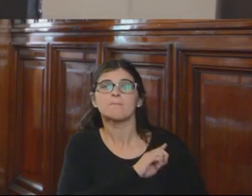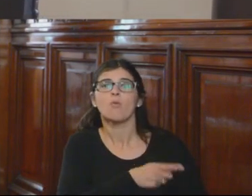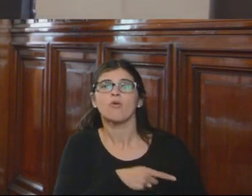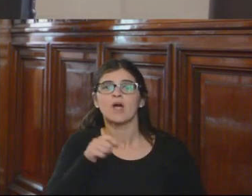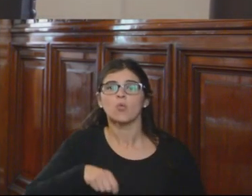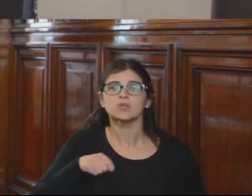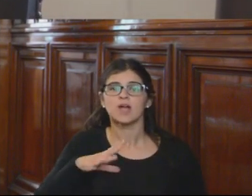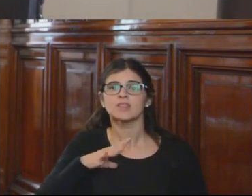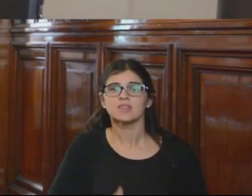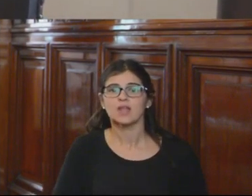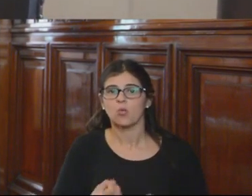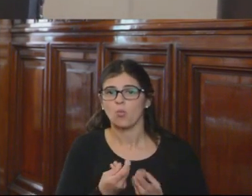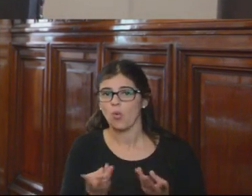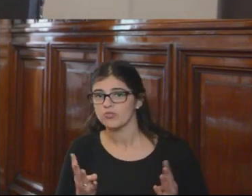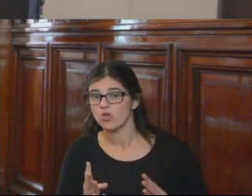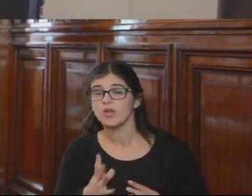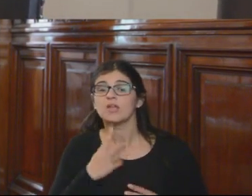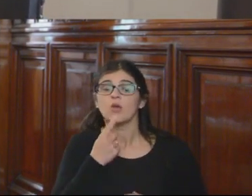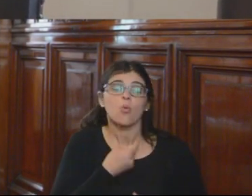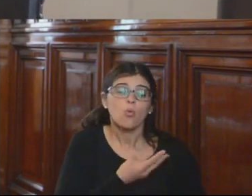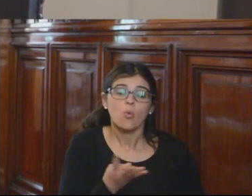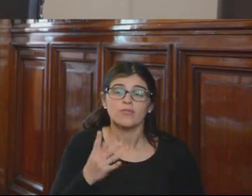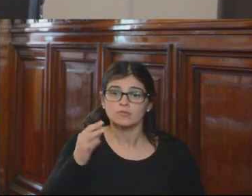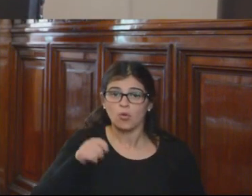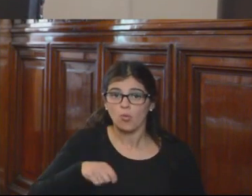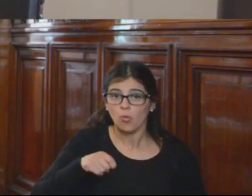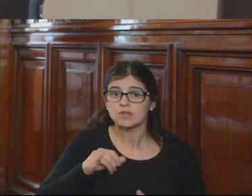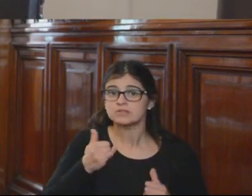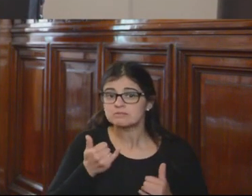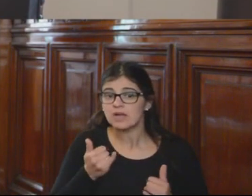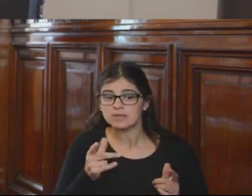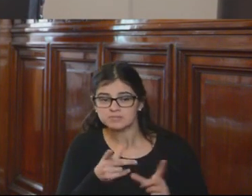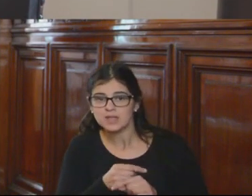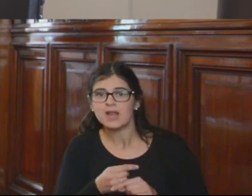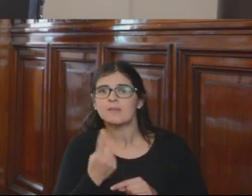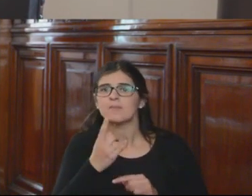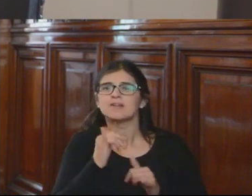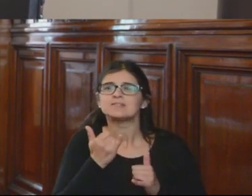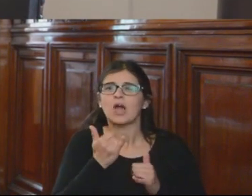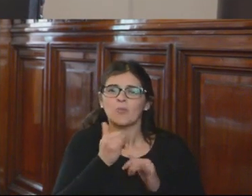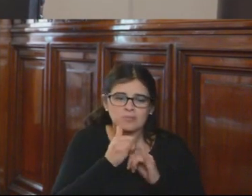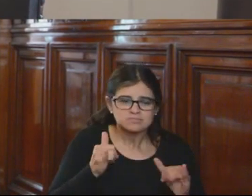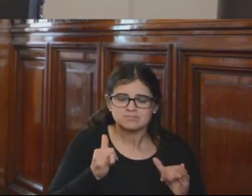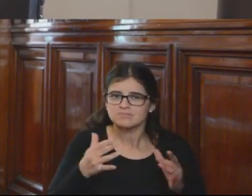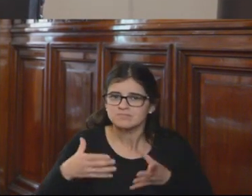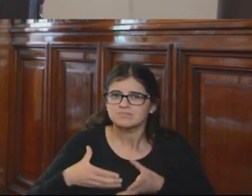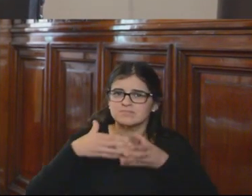y cuántos jueces salieron de la primera promoción que